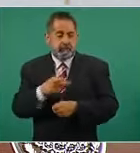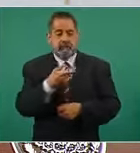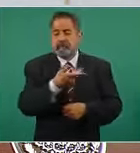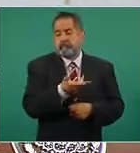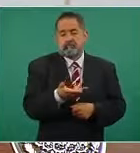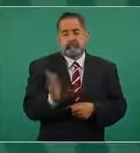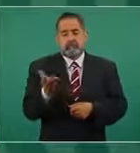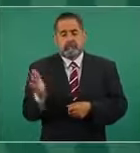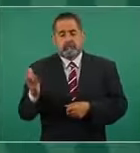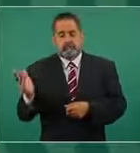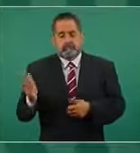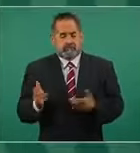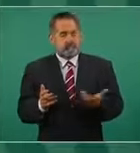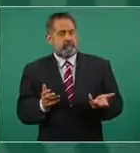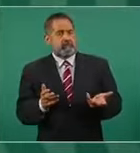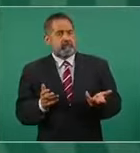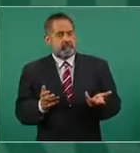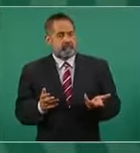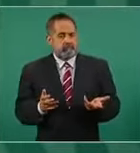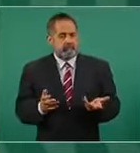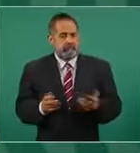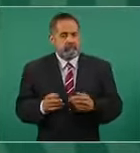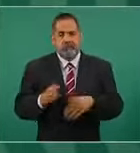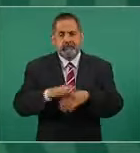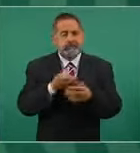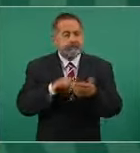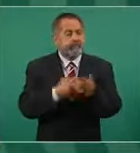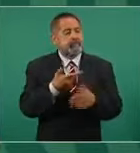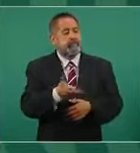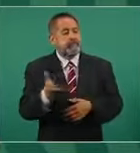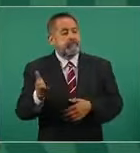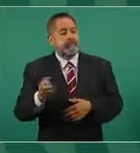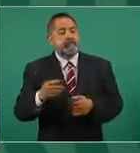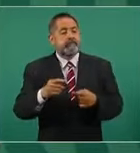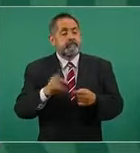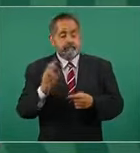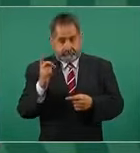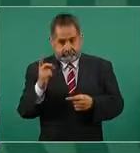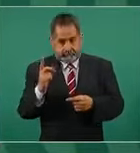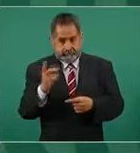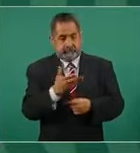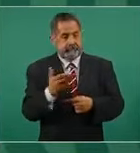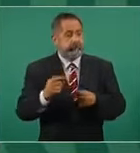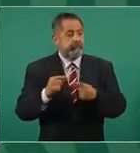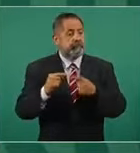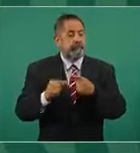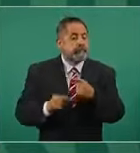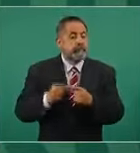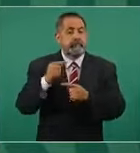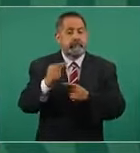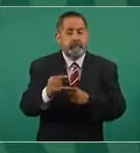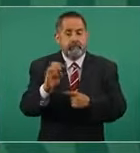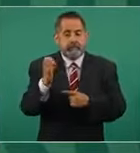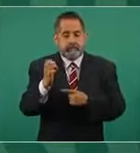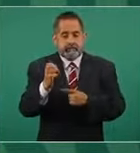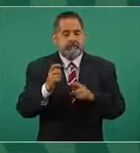¿Por qué establecieron ese mecanismo injusto